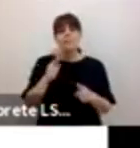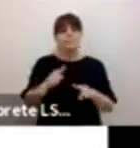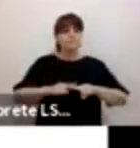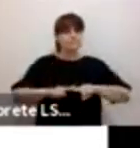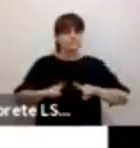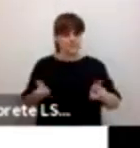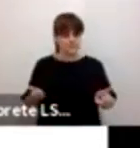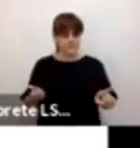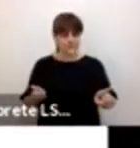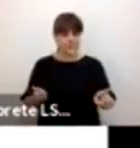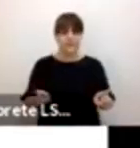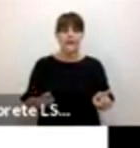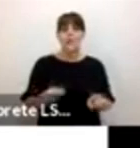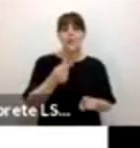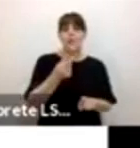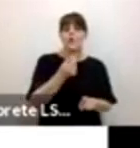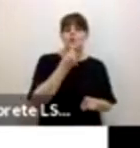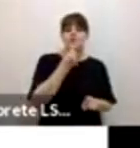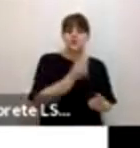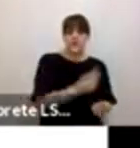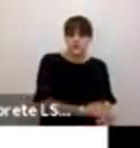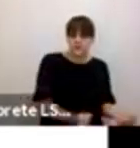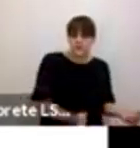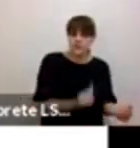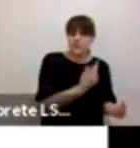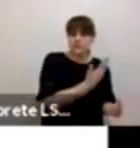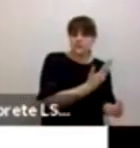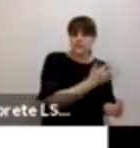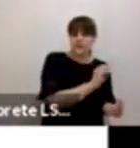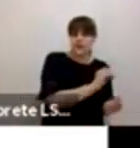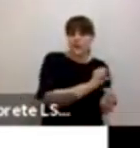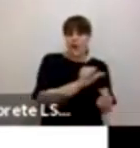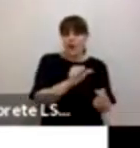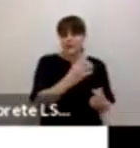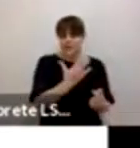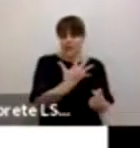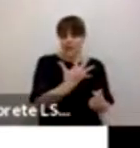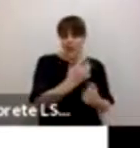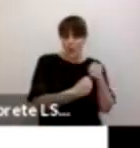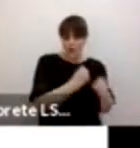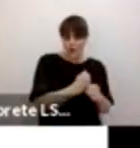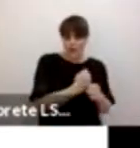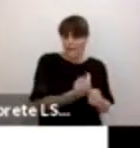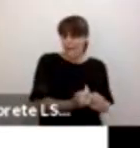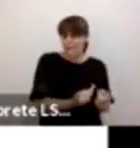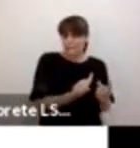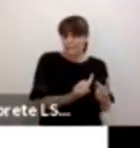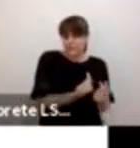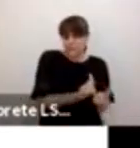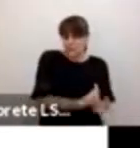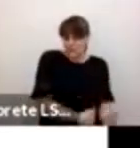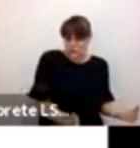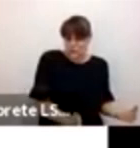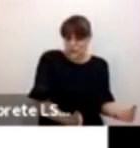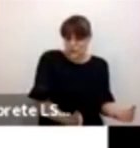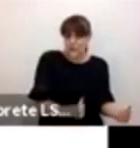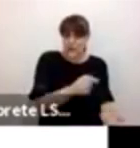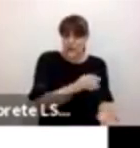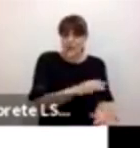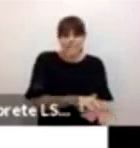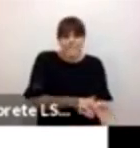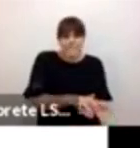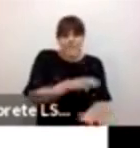primera infancia existe una brecha en donde un mayor número de niños